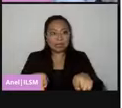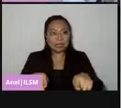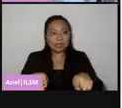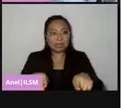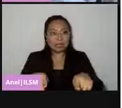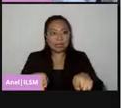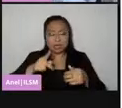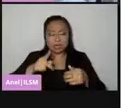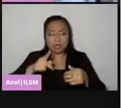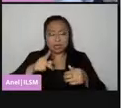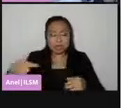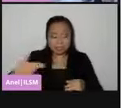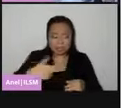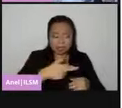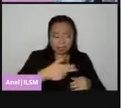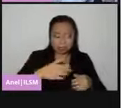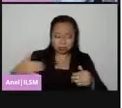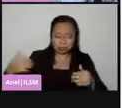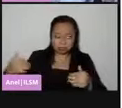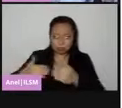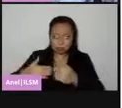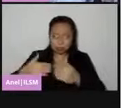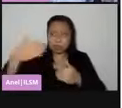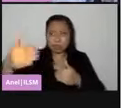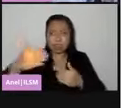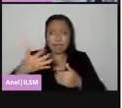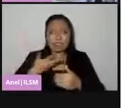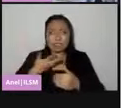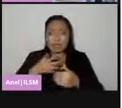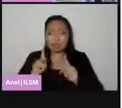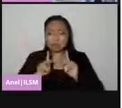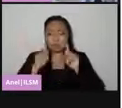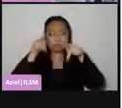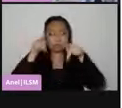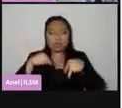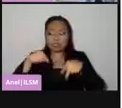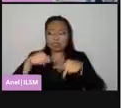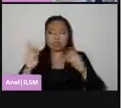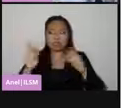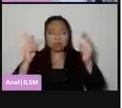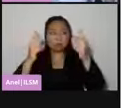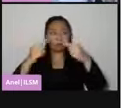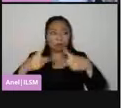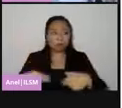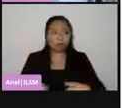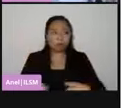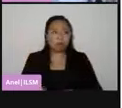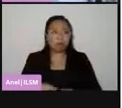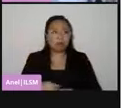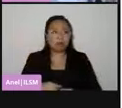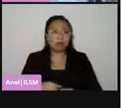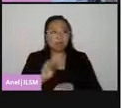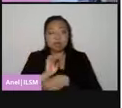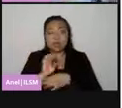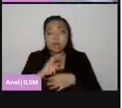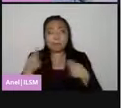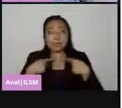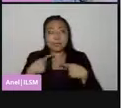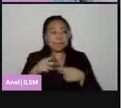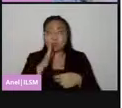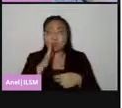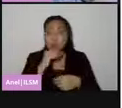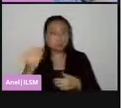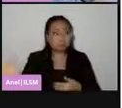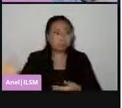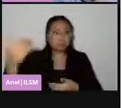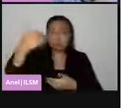río y de las personas que vienen de este lado, la casilla se va a instalar de este lado y el puente por las lluvias se cayó. Entonces las personas que viven del otro lado no pueden cruzar.